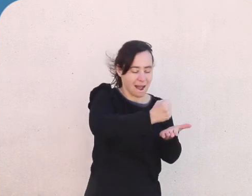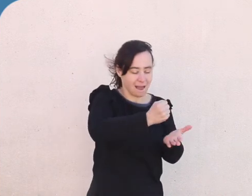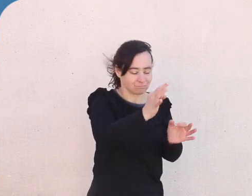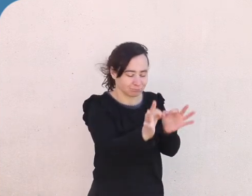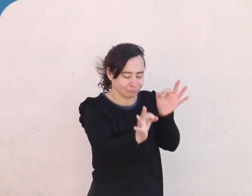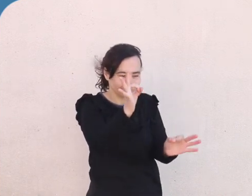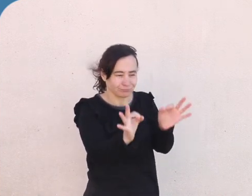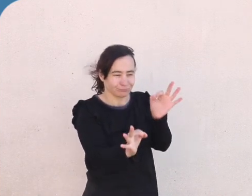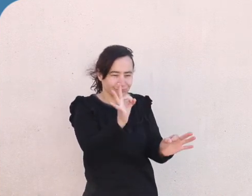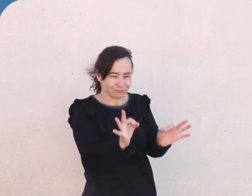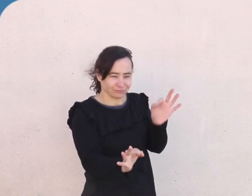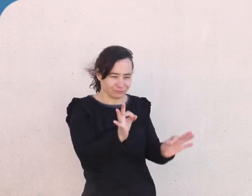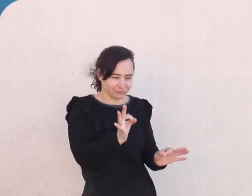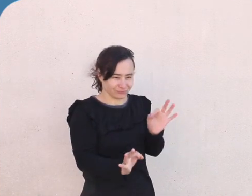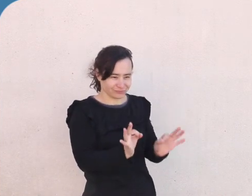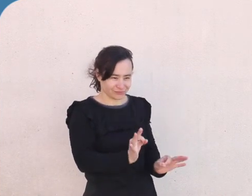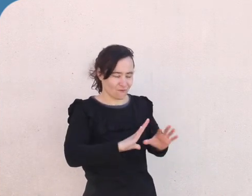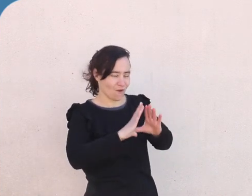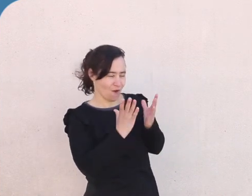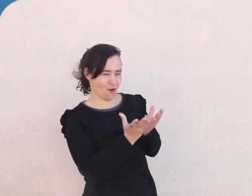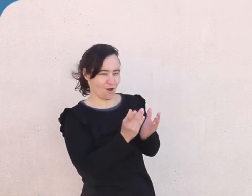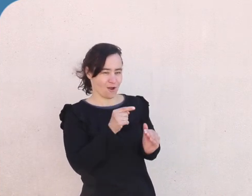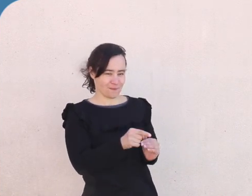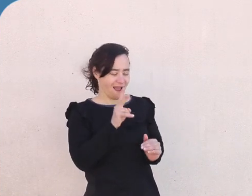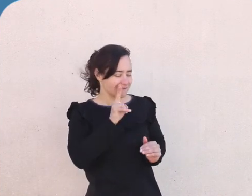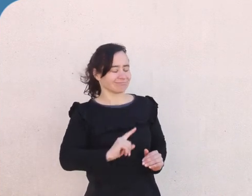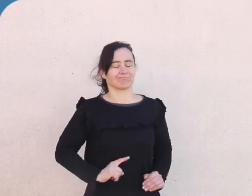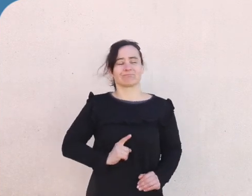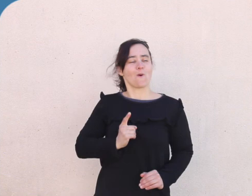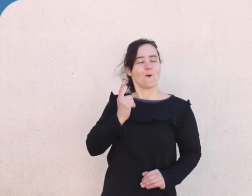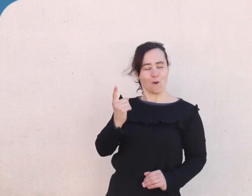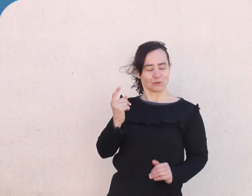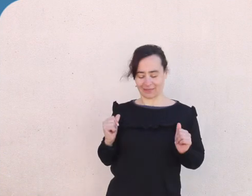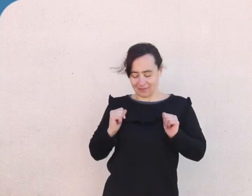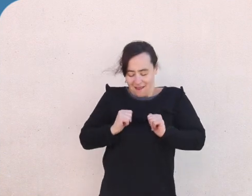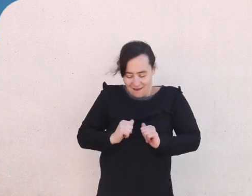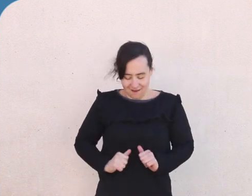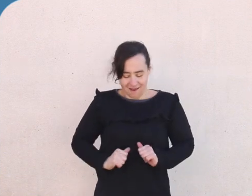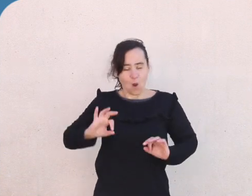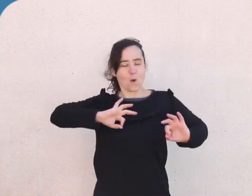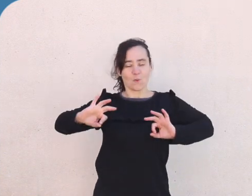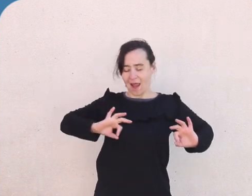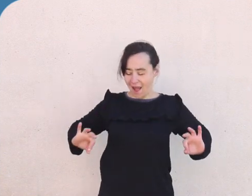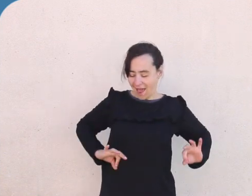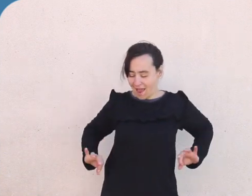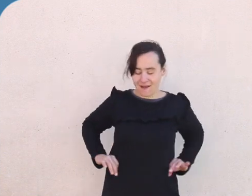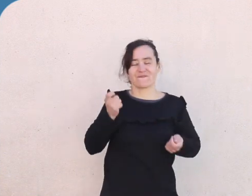y se las ve ir orgullosa con su traje alunarado de baile en baile.